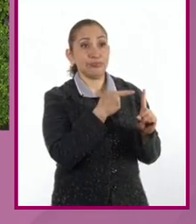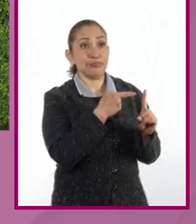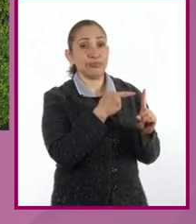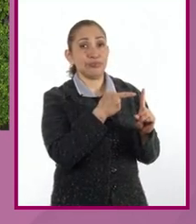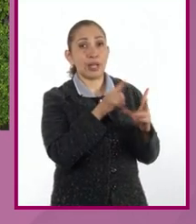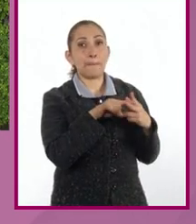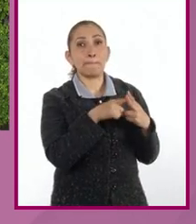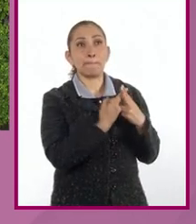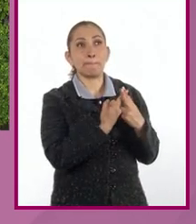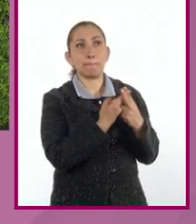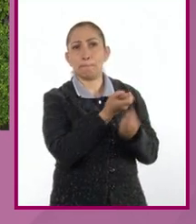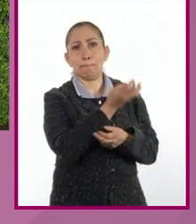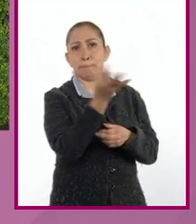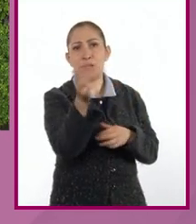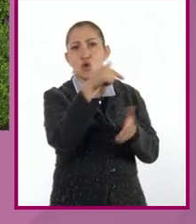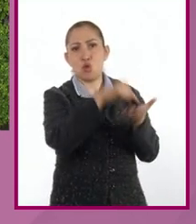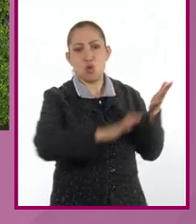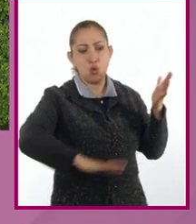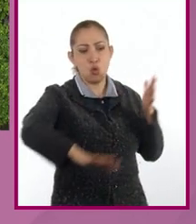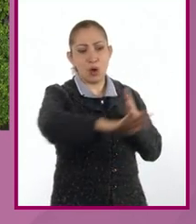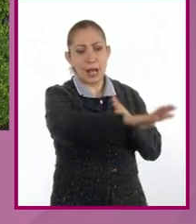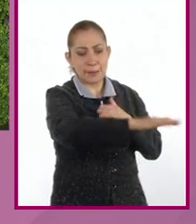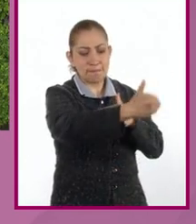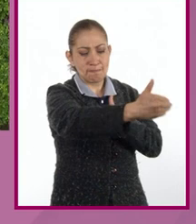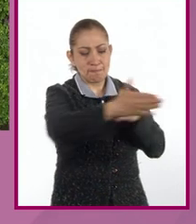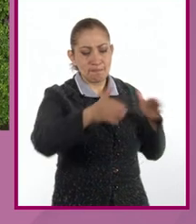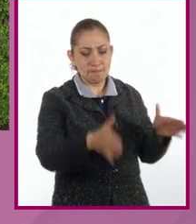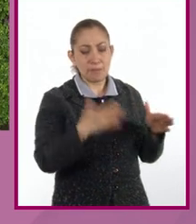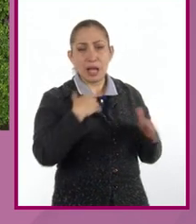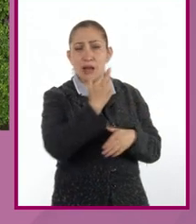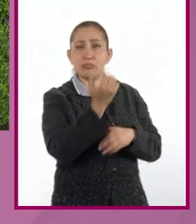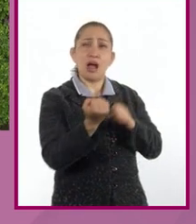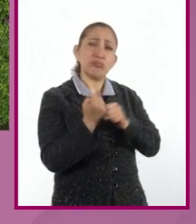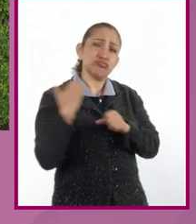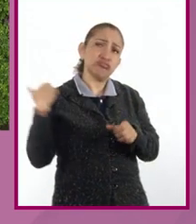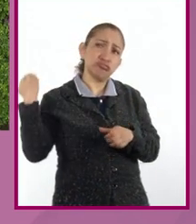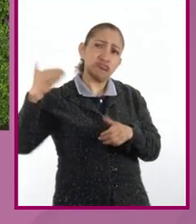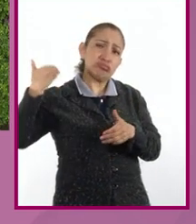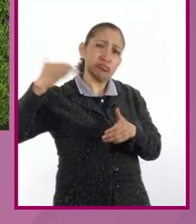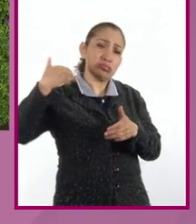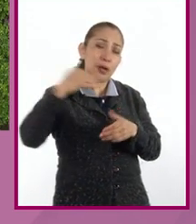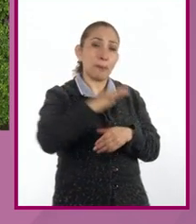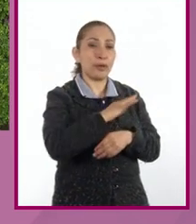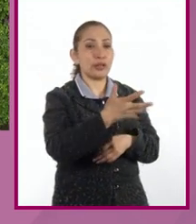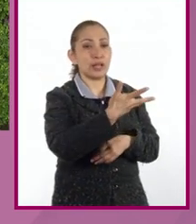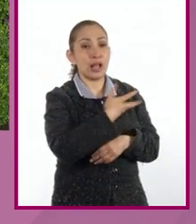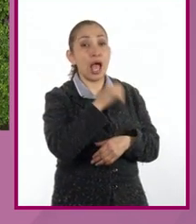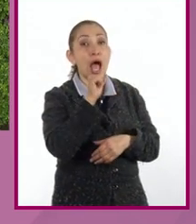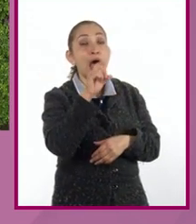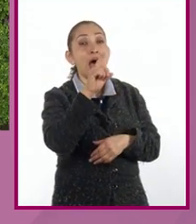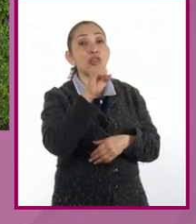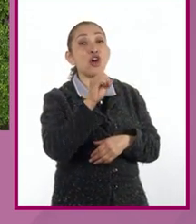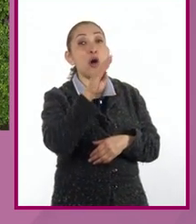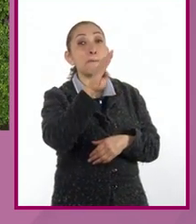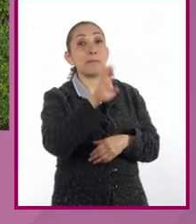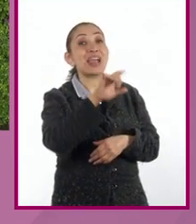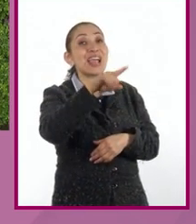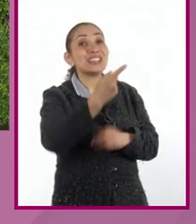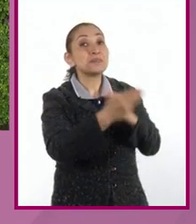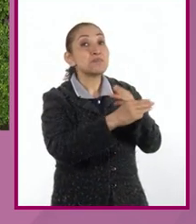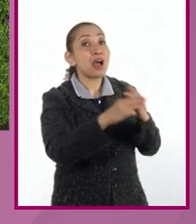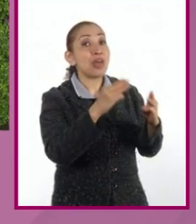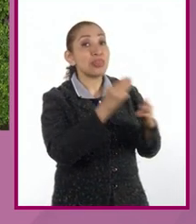como inicios de cualquier espacio confinado, desde hace cientos de años atrás, podemos tener el adobe, que es uno de los